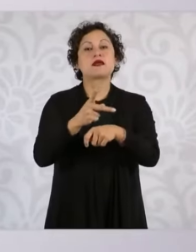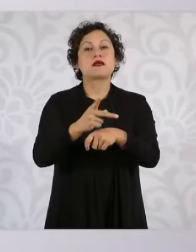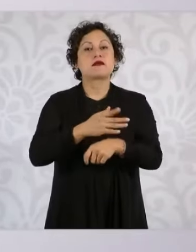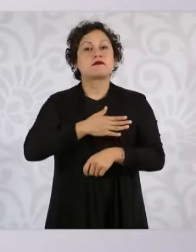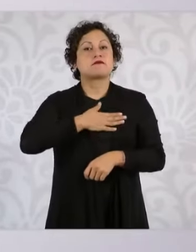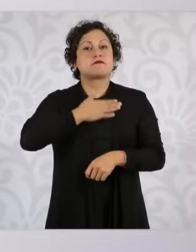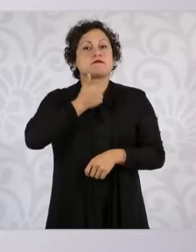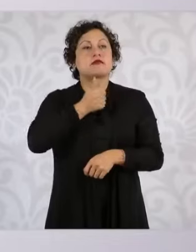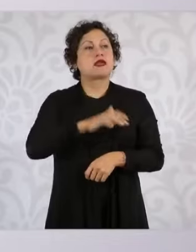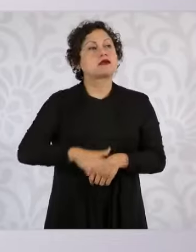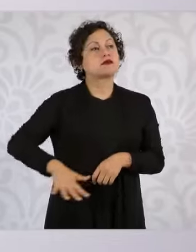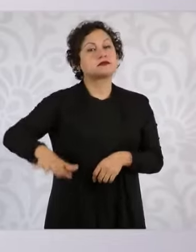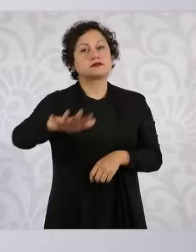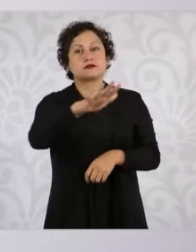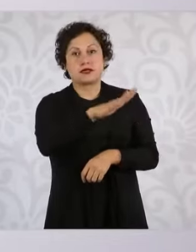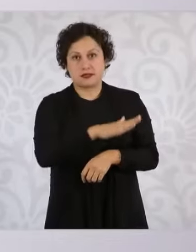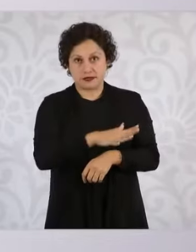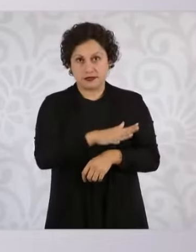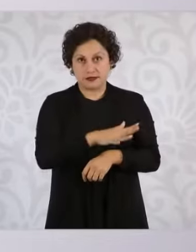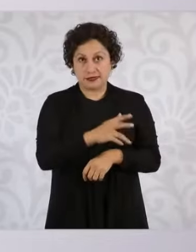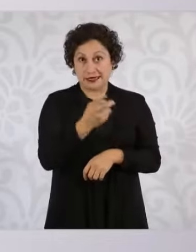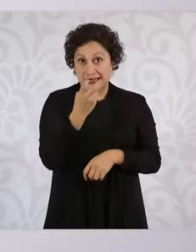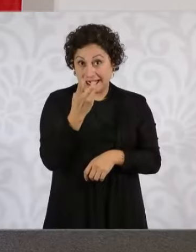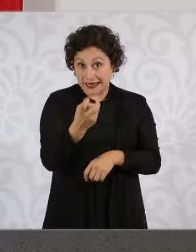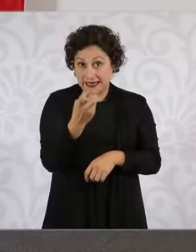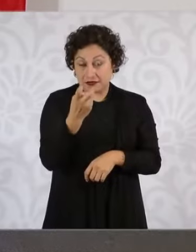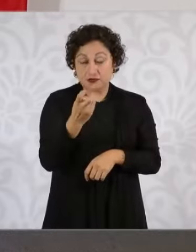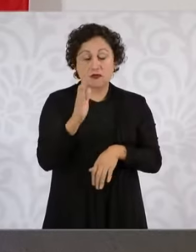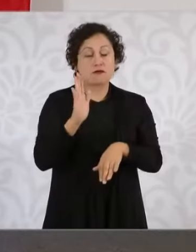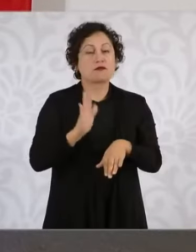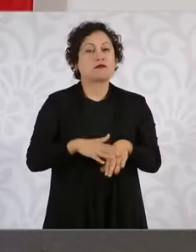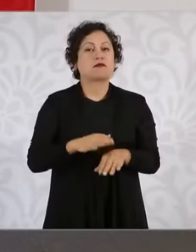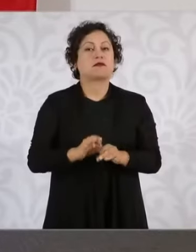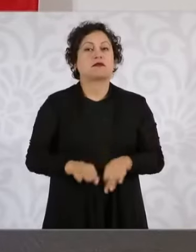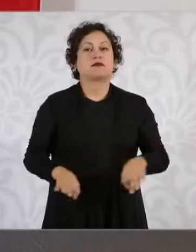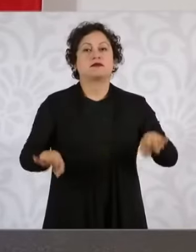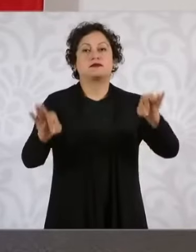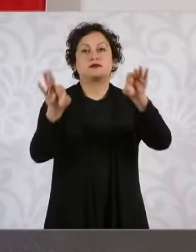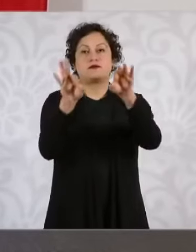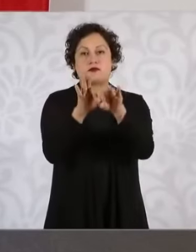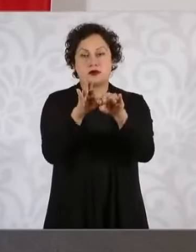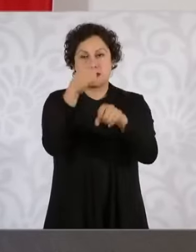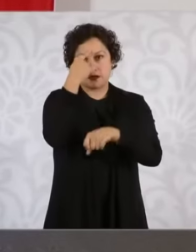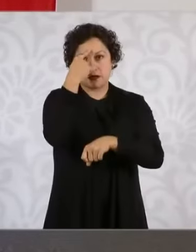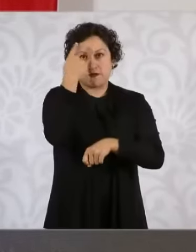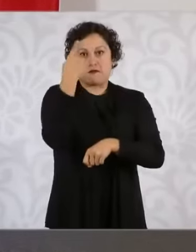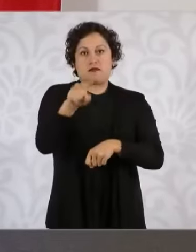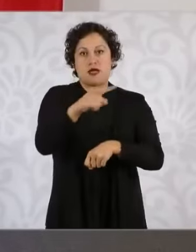es, digamos, la causa más importante de un gobierno.